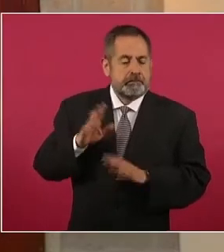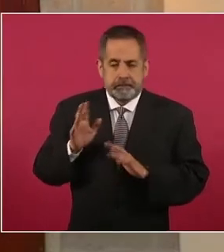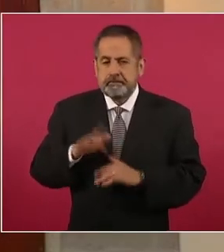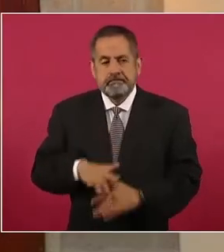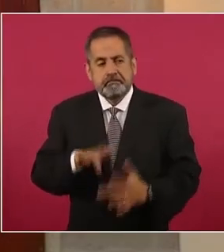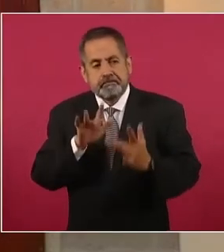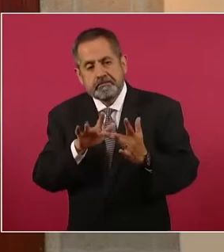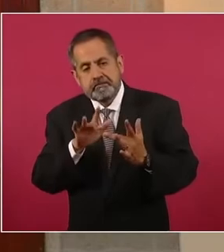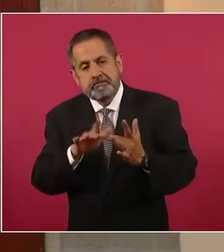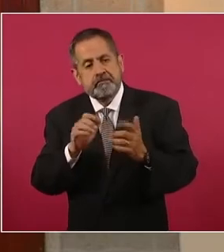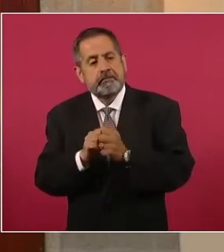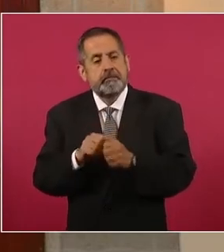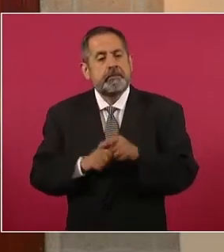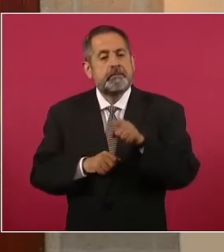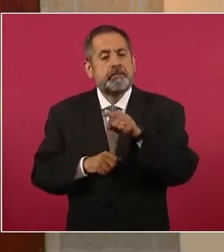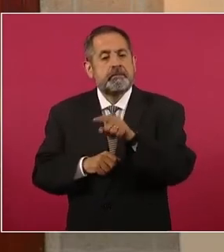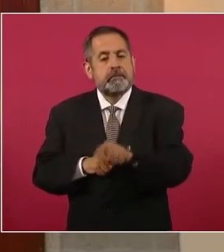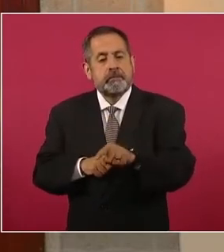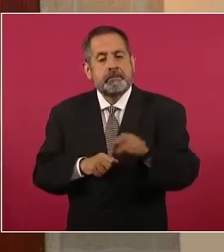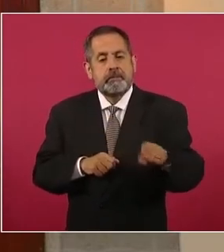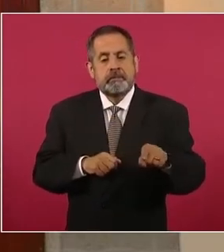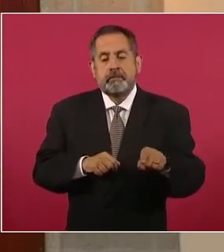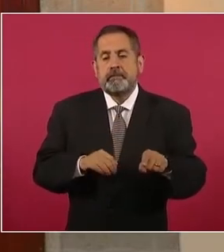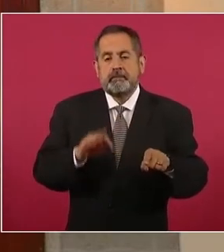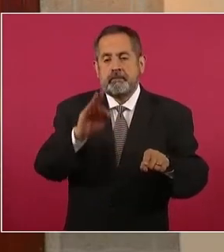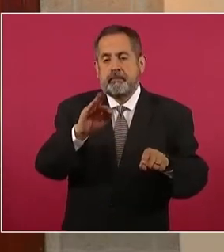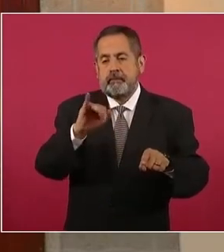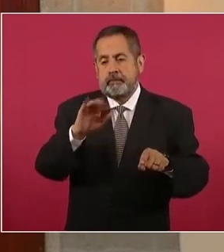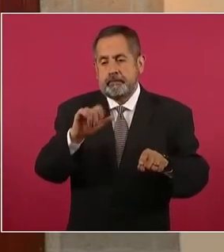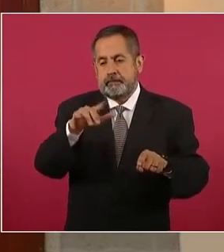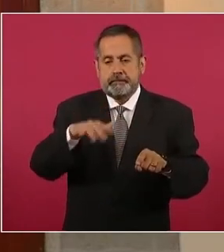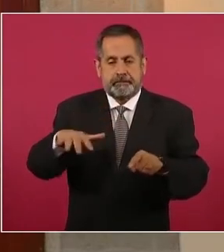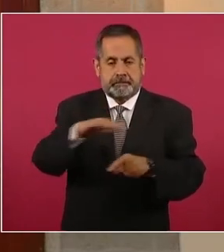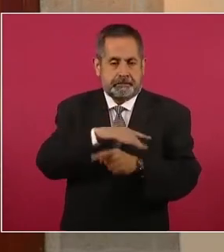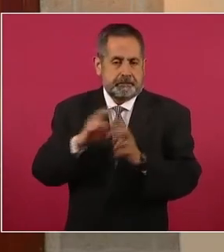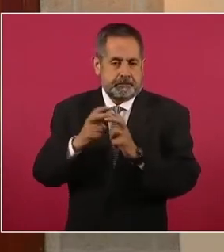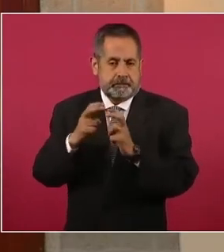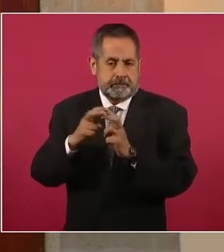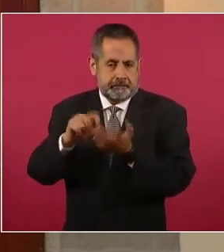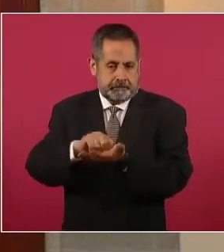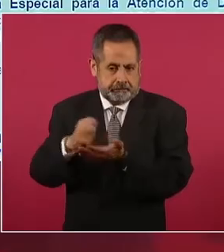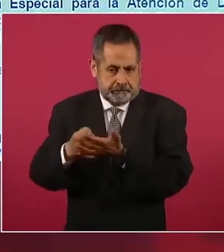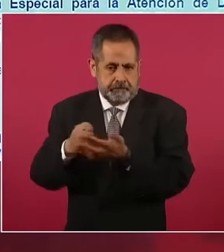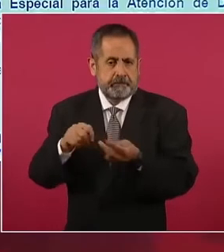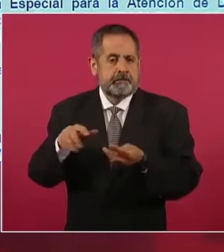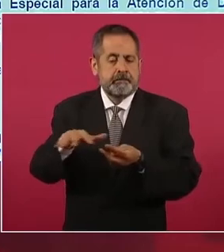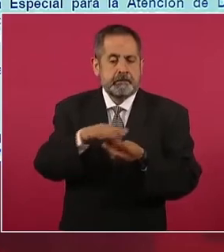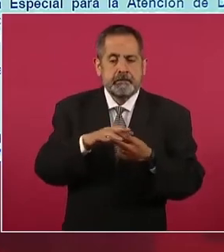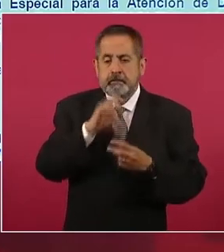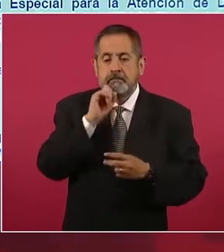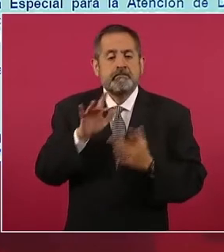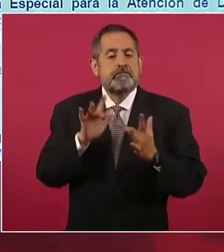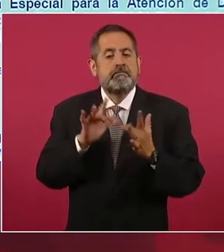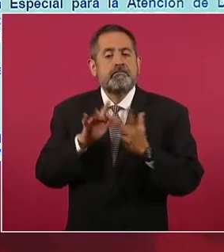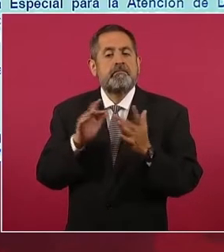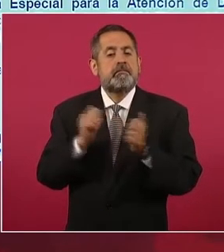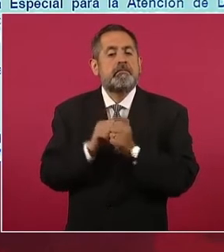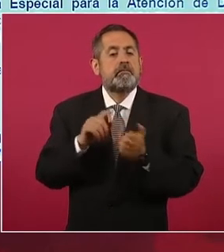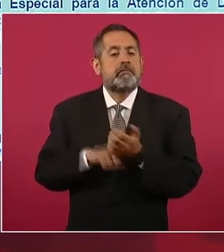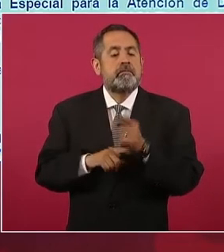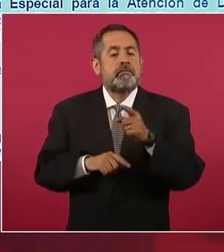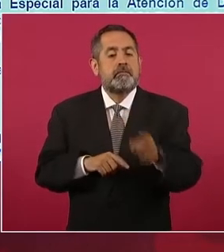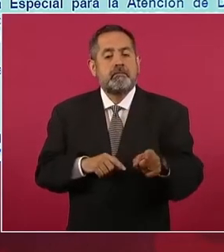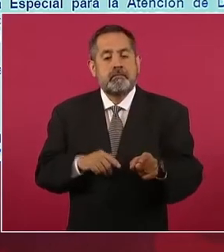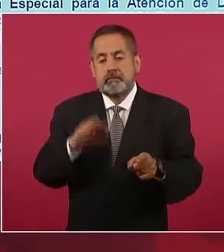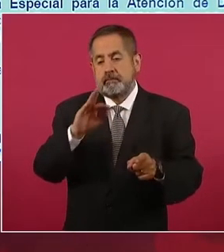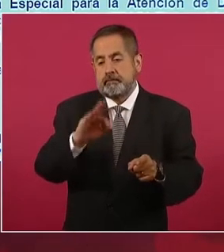comunicación también tanto con la Fiscalía Local de Tamaulipas, pero también con la Fiscalía General